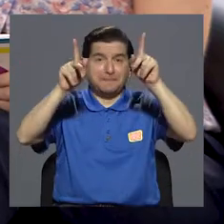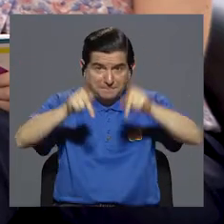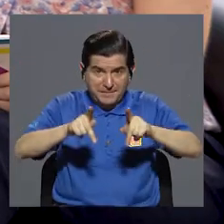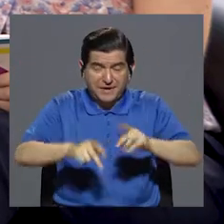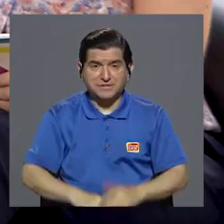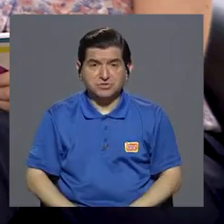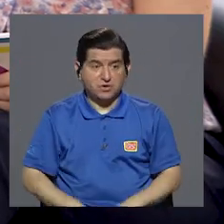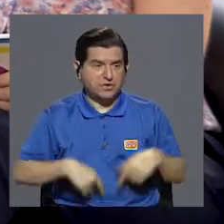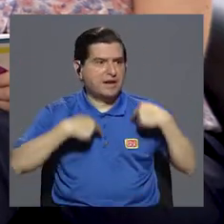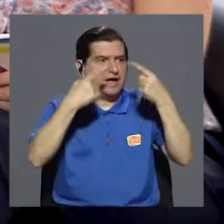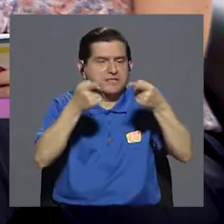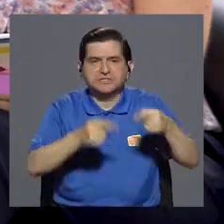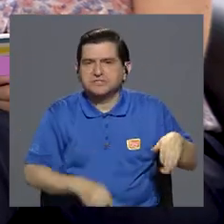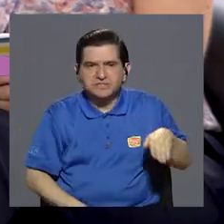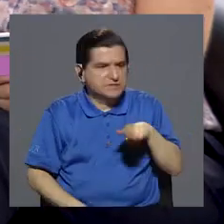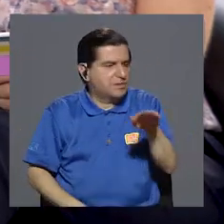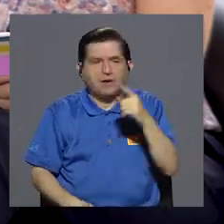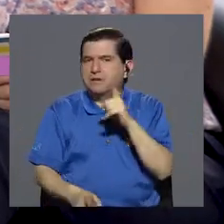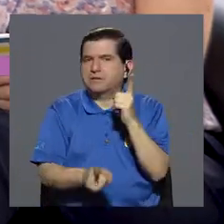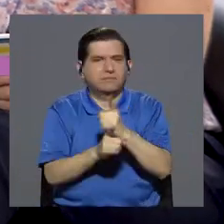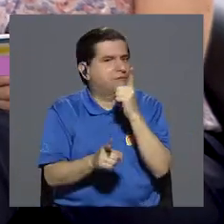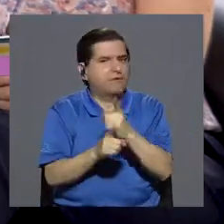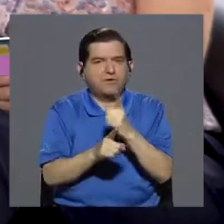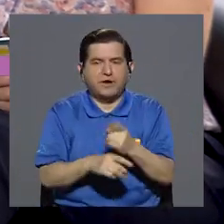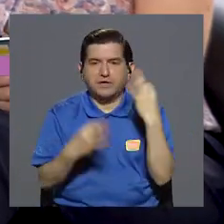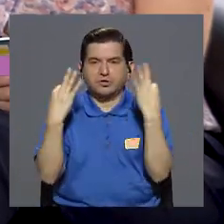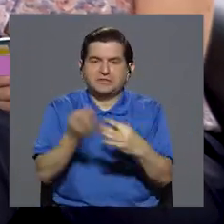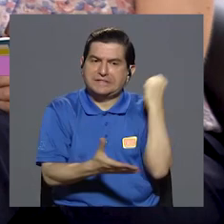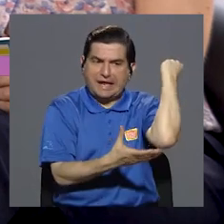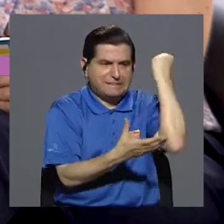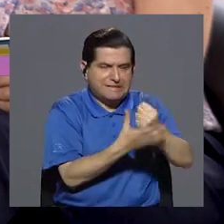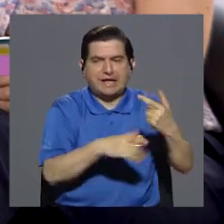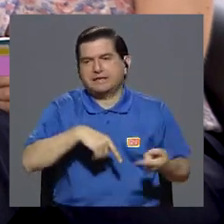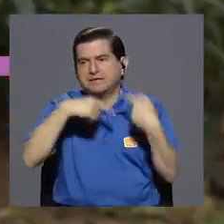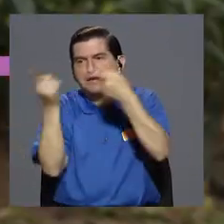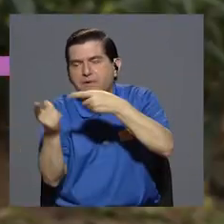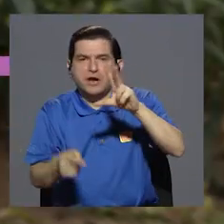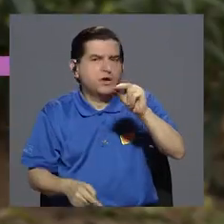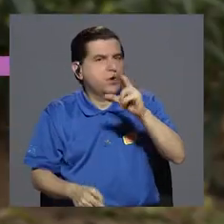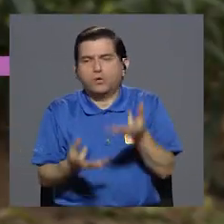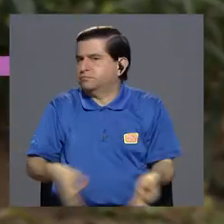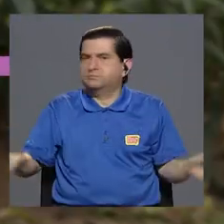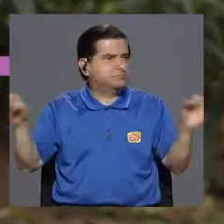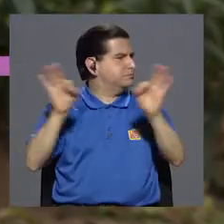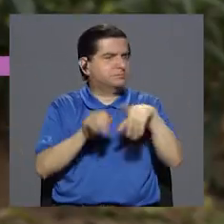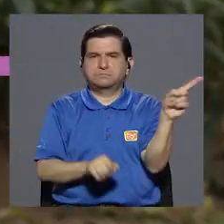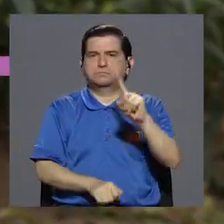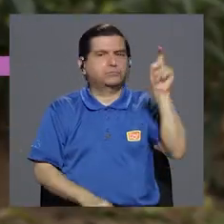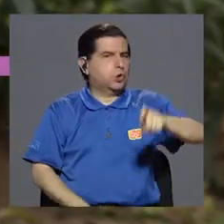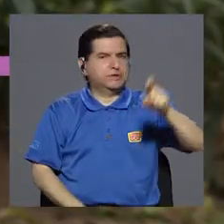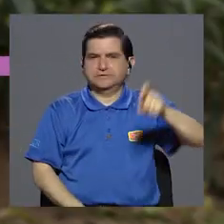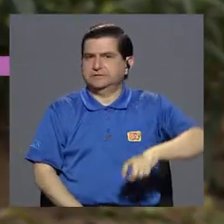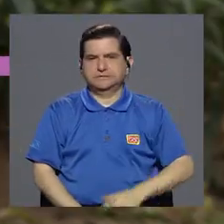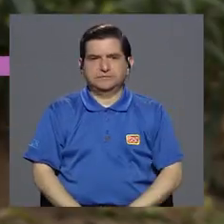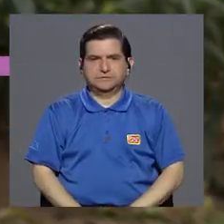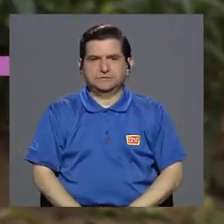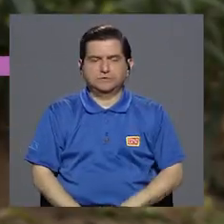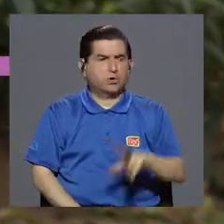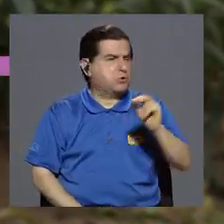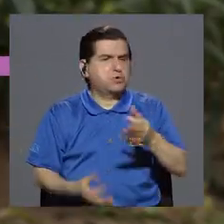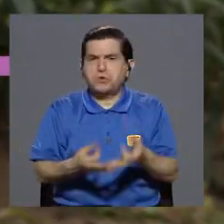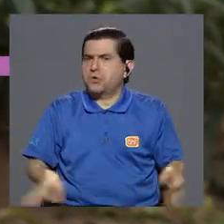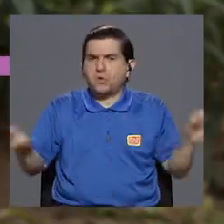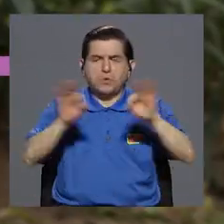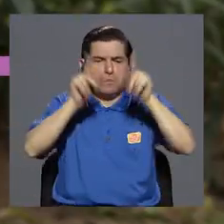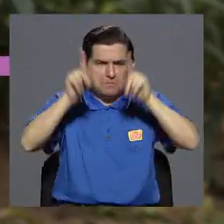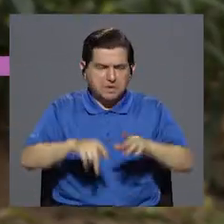que la persona lleve la serpiente, lo cual no se recomienda tratar de matar la serpiente para llevarla. Eso no es importante, no es necesario. Ni es importante que